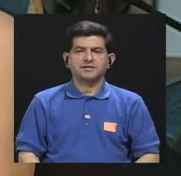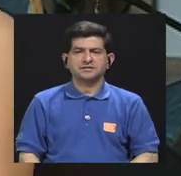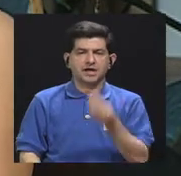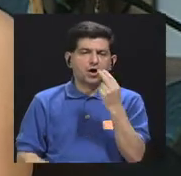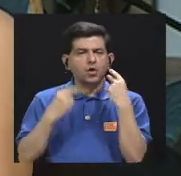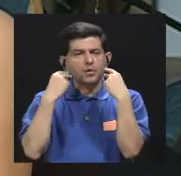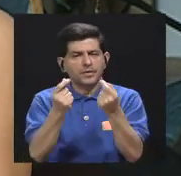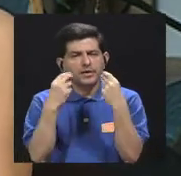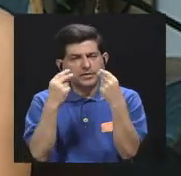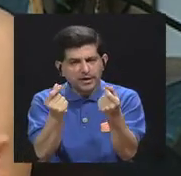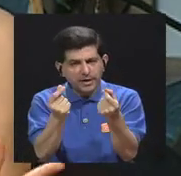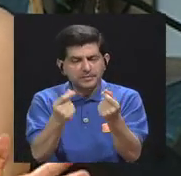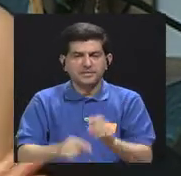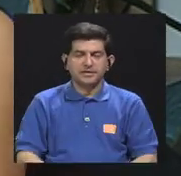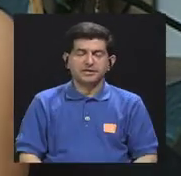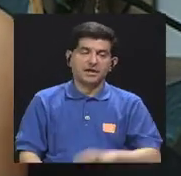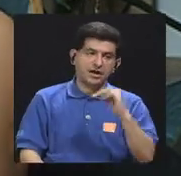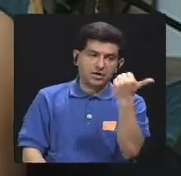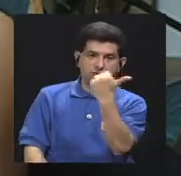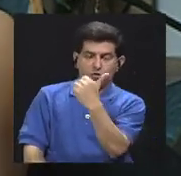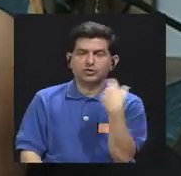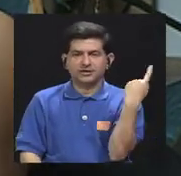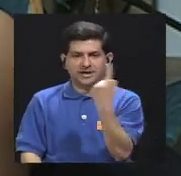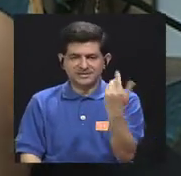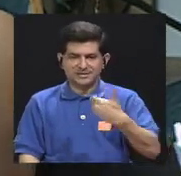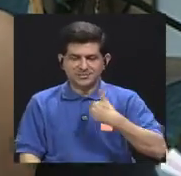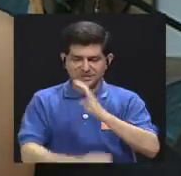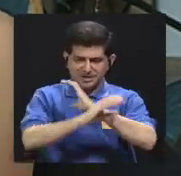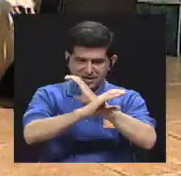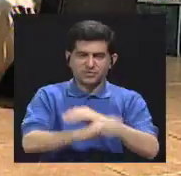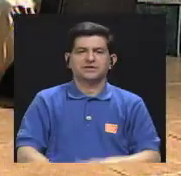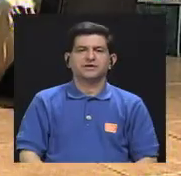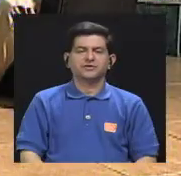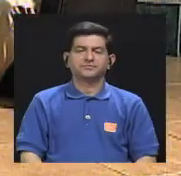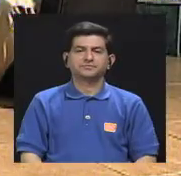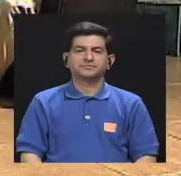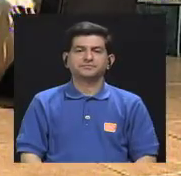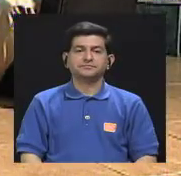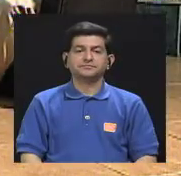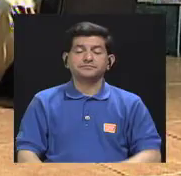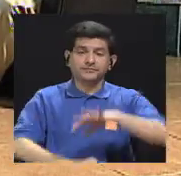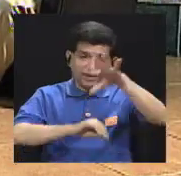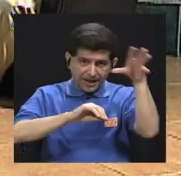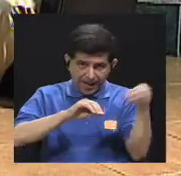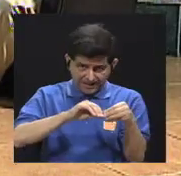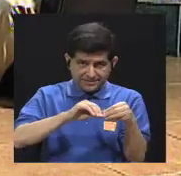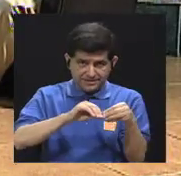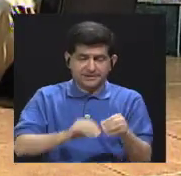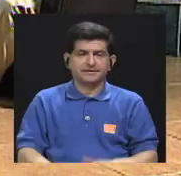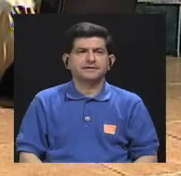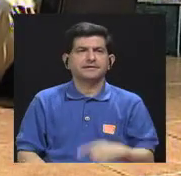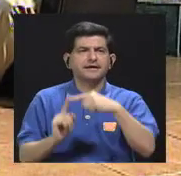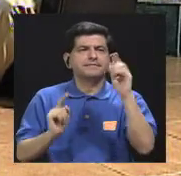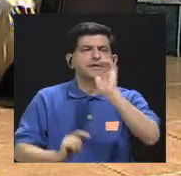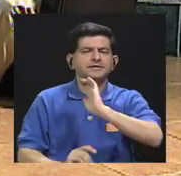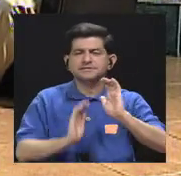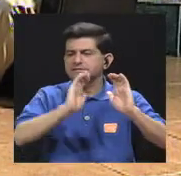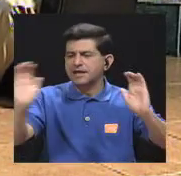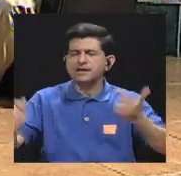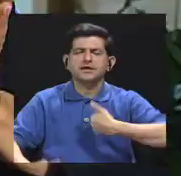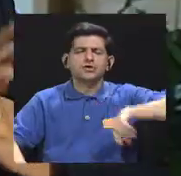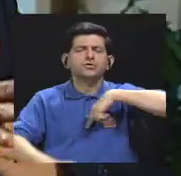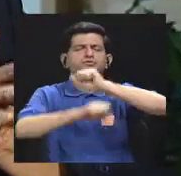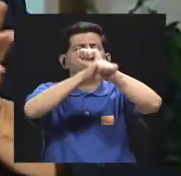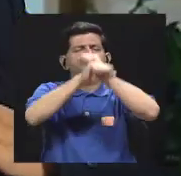comidas rápidas etcétera siempre tener el cuidado agregar que desde niños nos